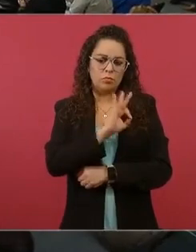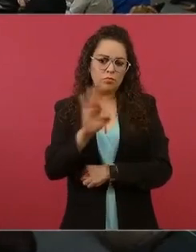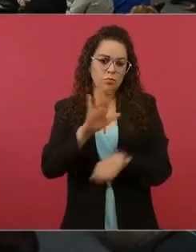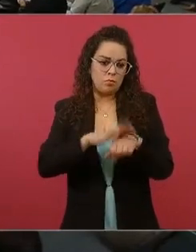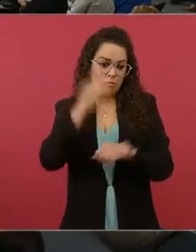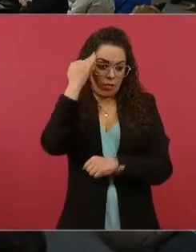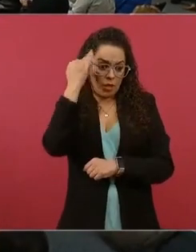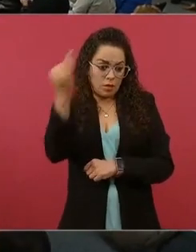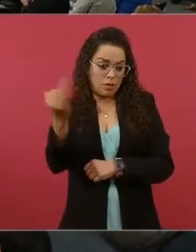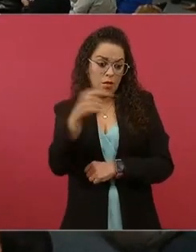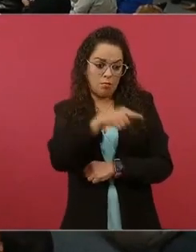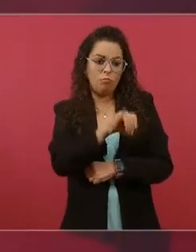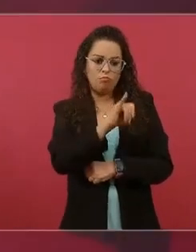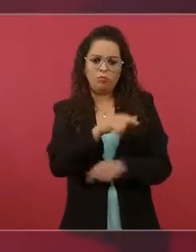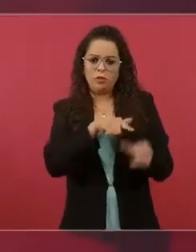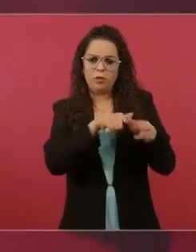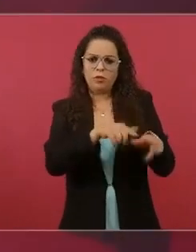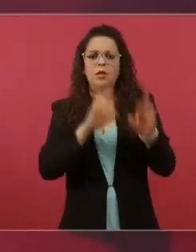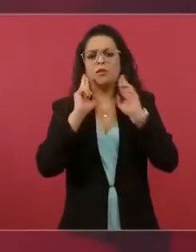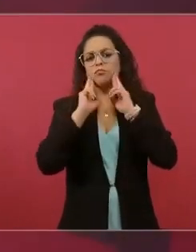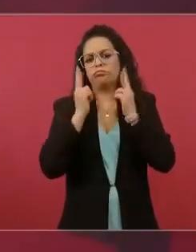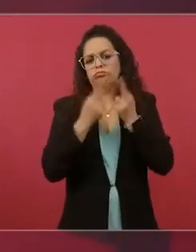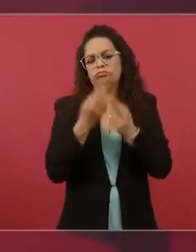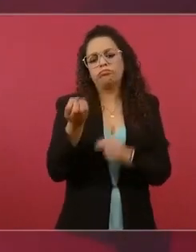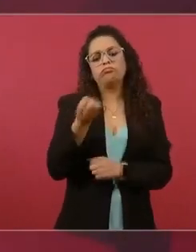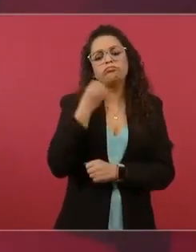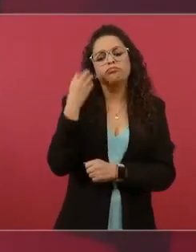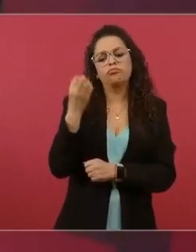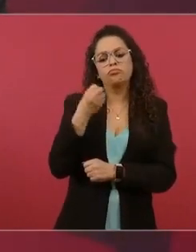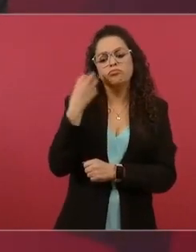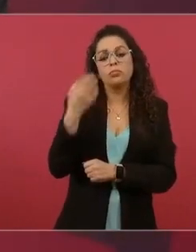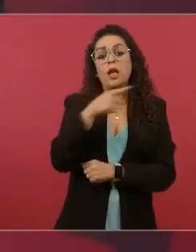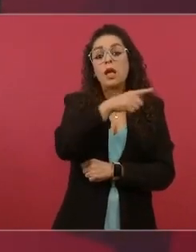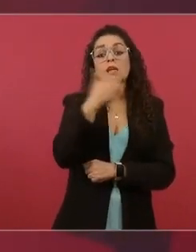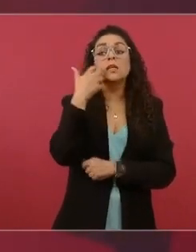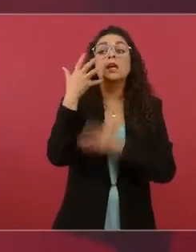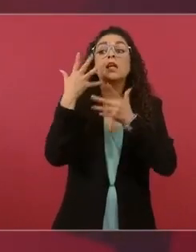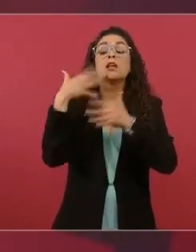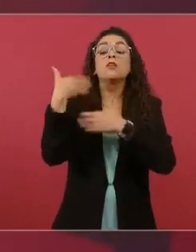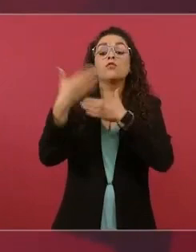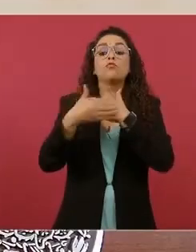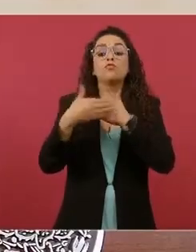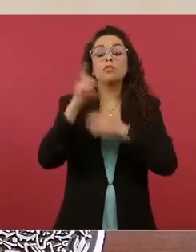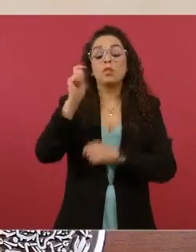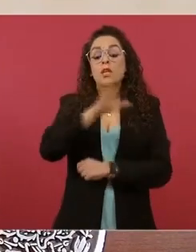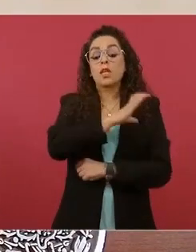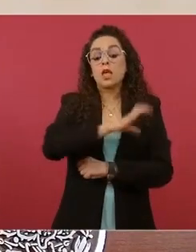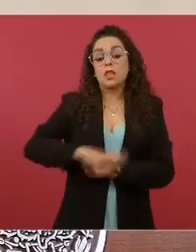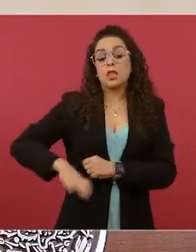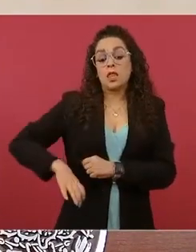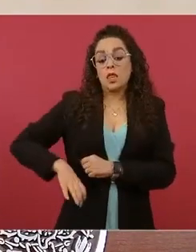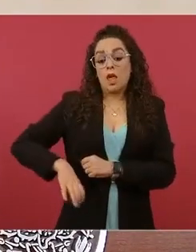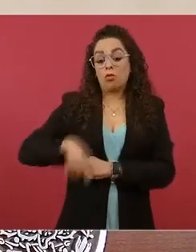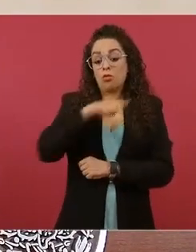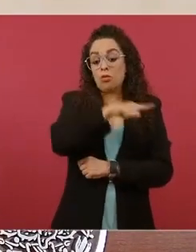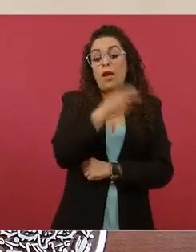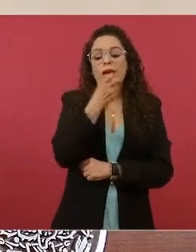tiempo, además ella es aspirante a candidata, es todo lo que anda buscando.